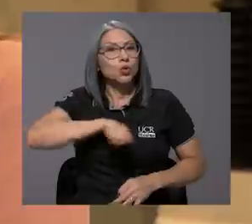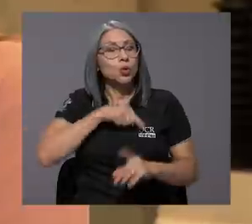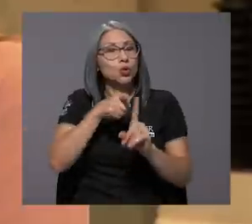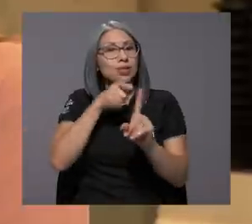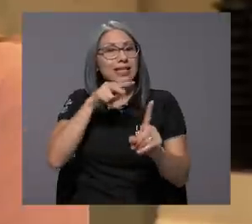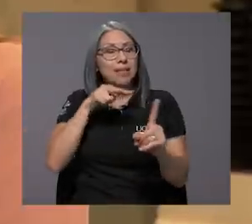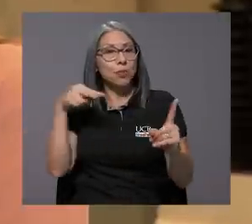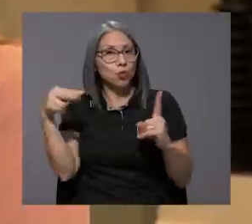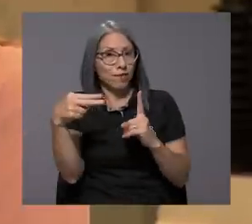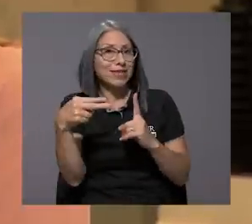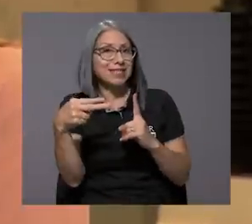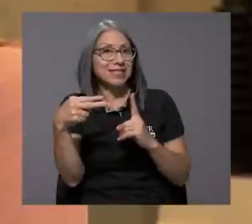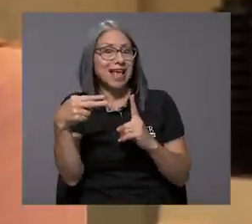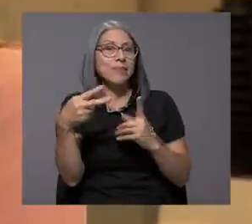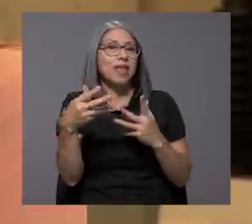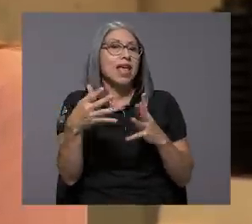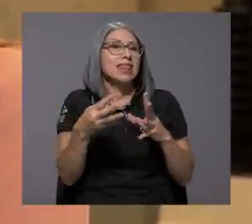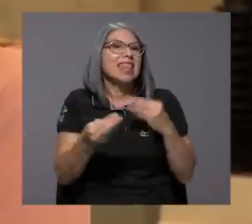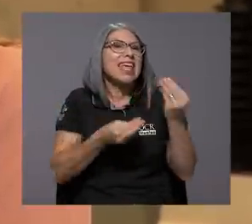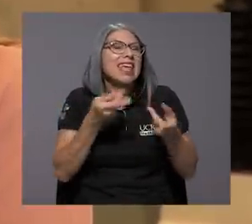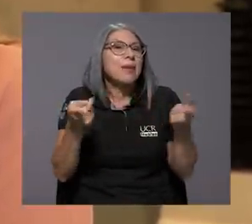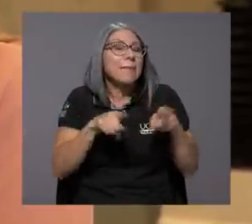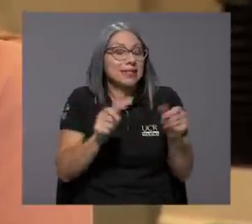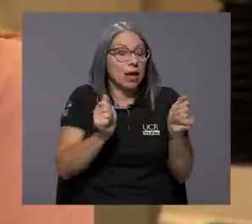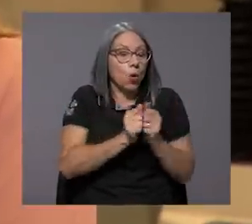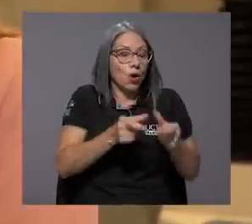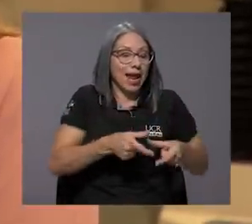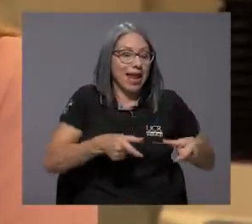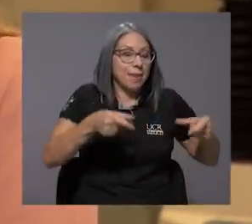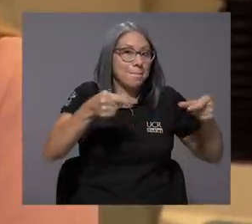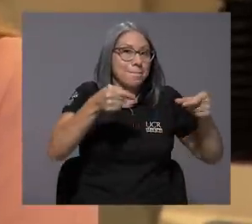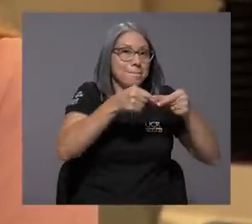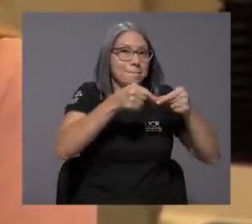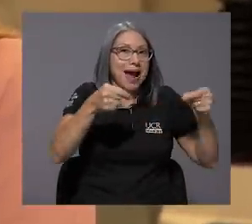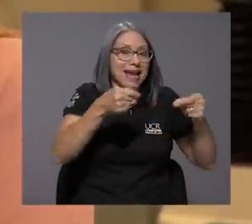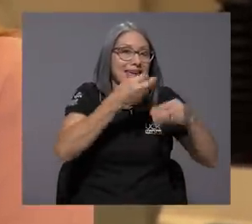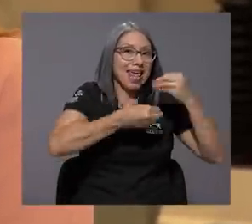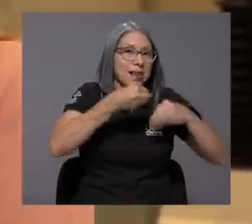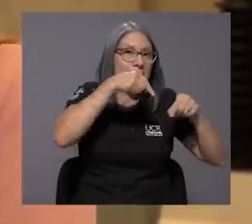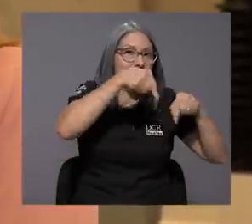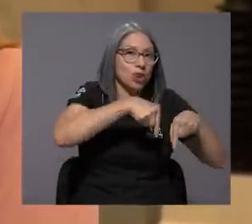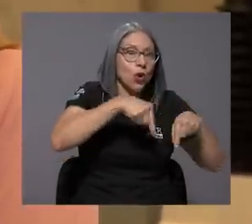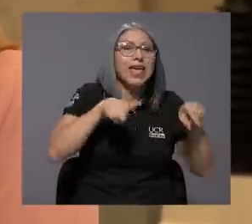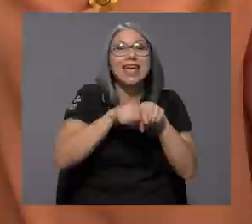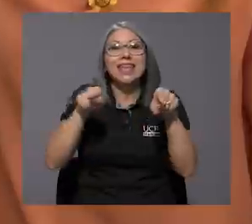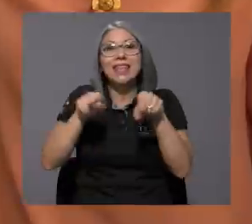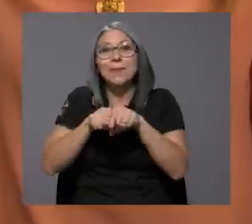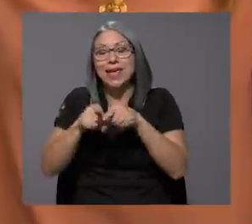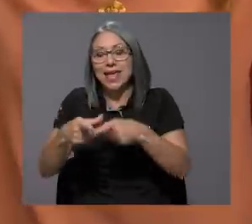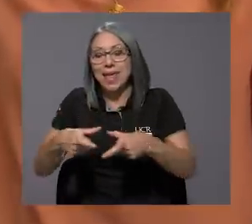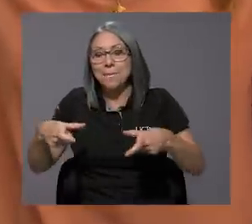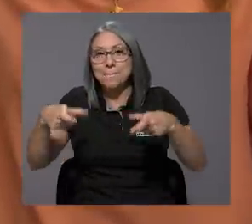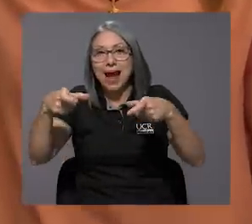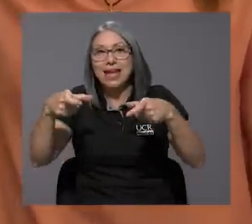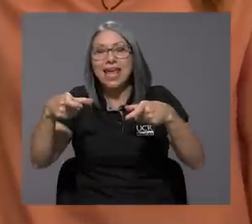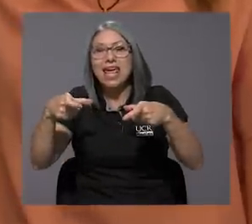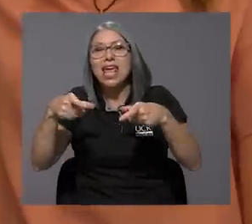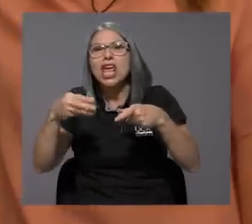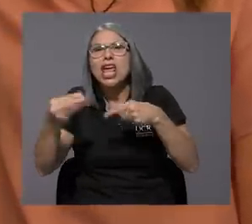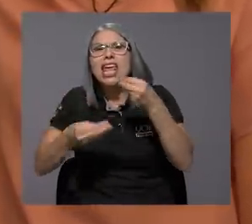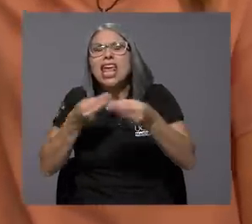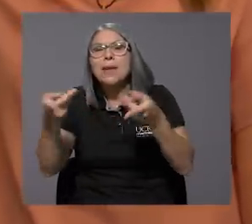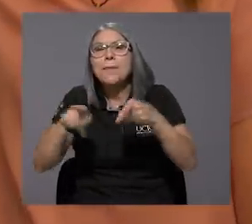hemos visto desde el punto de vista de la interacción empaque-alimento y también la interacción empaque